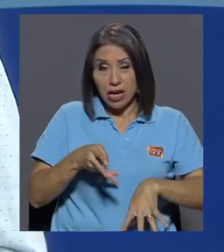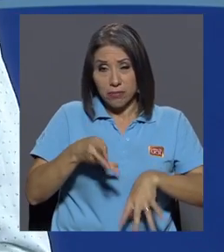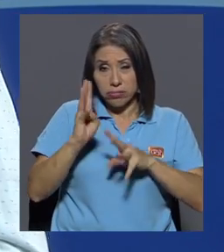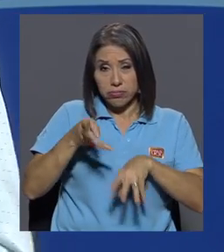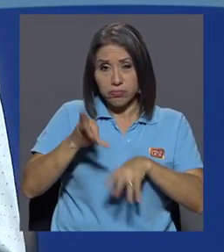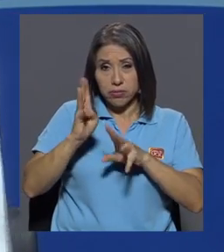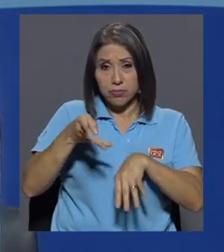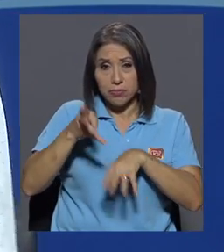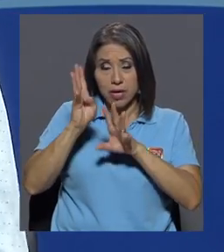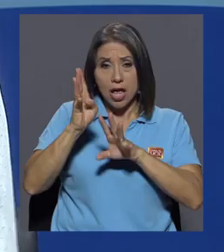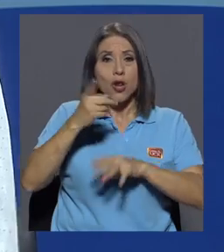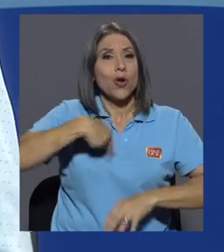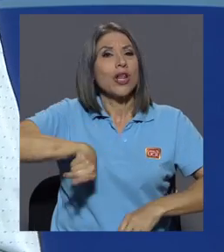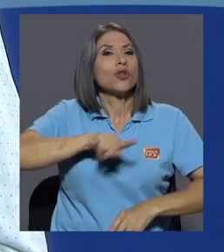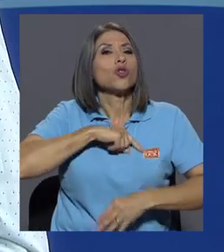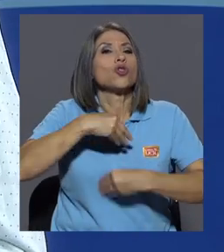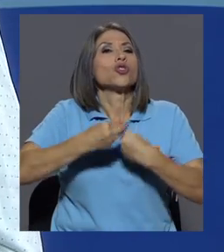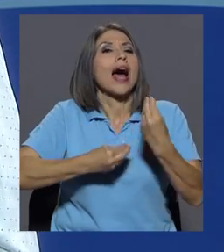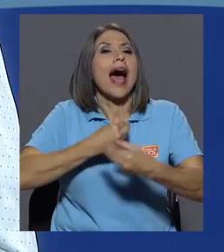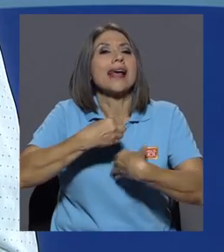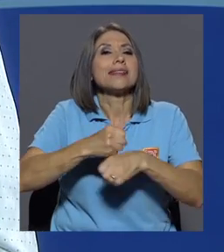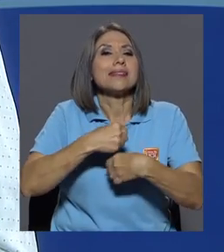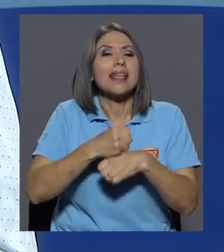hacemos, de cómo invertimos,